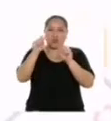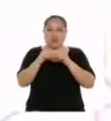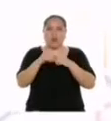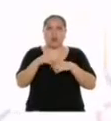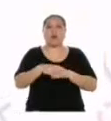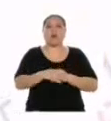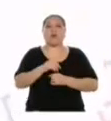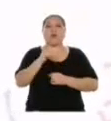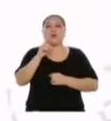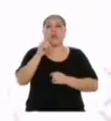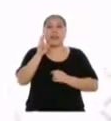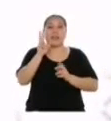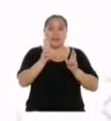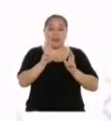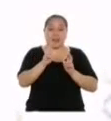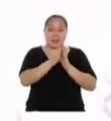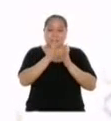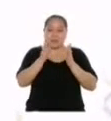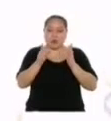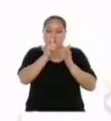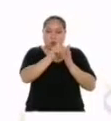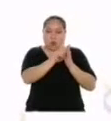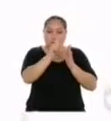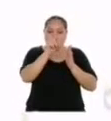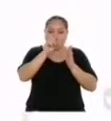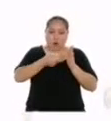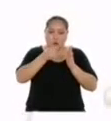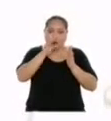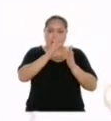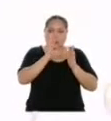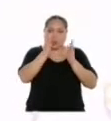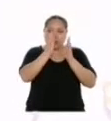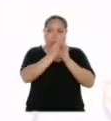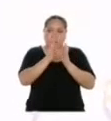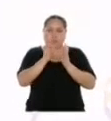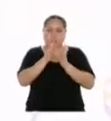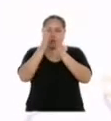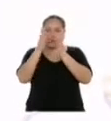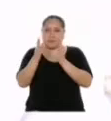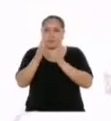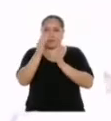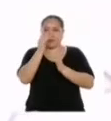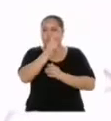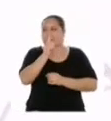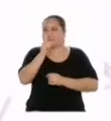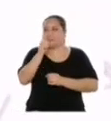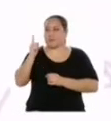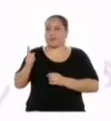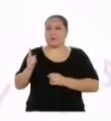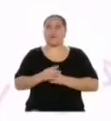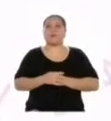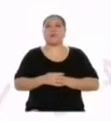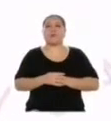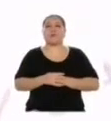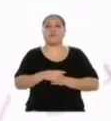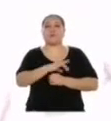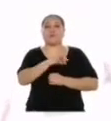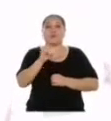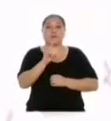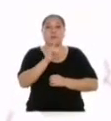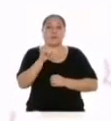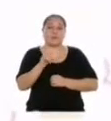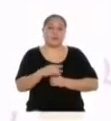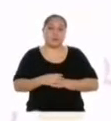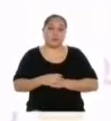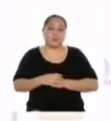3, que es 1,5. Hacemos una marquita ahí y repetimos ese procedimiento en cada barra. Ahora, tenemos que usar la regla